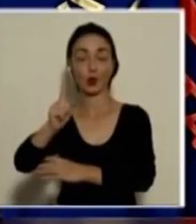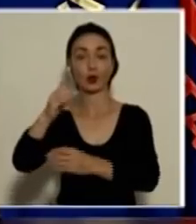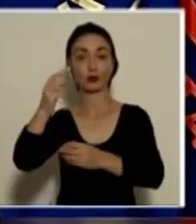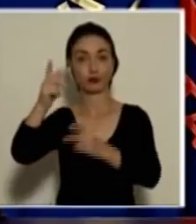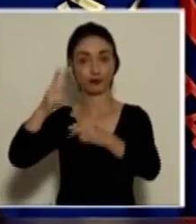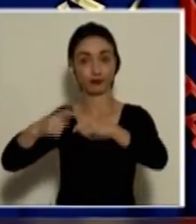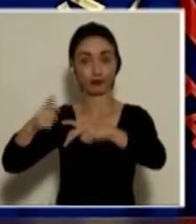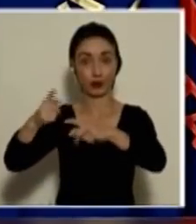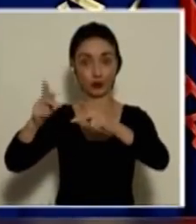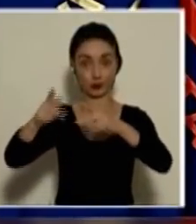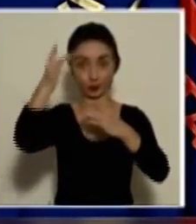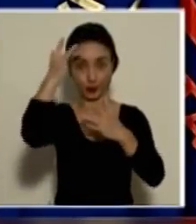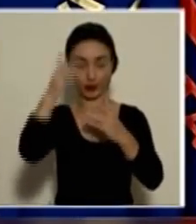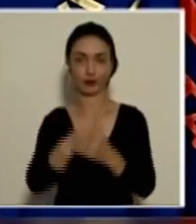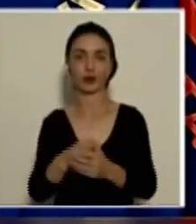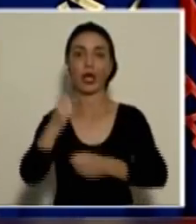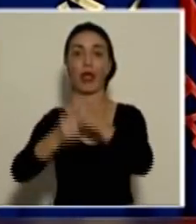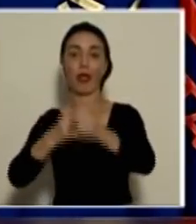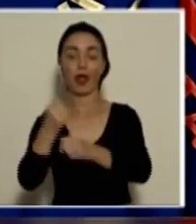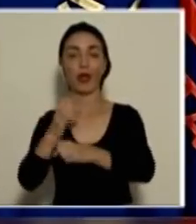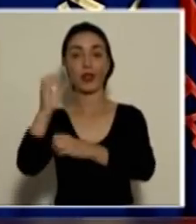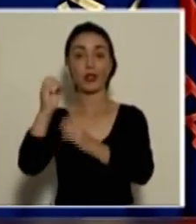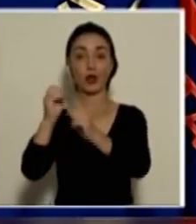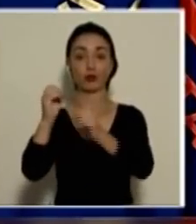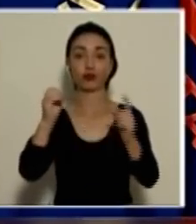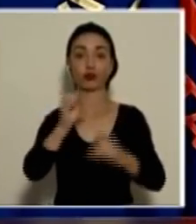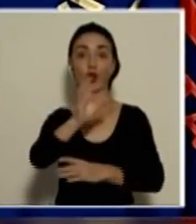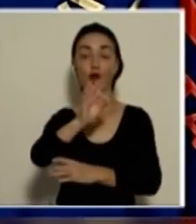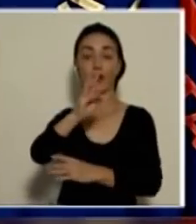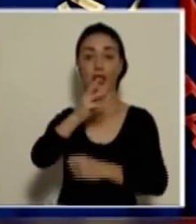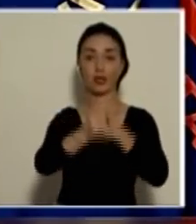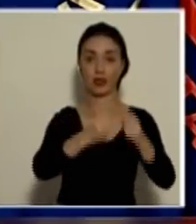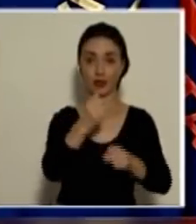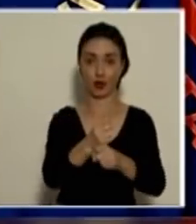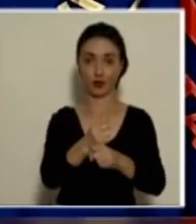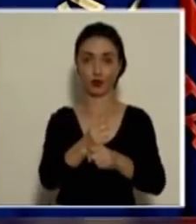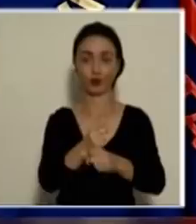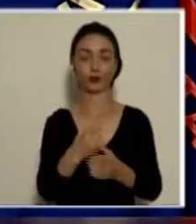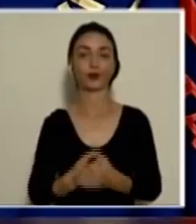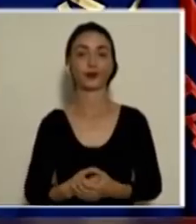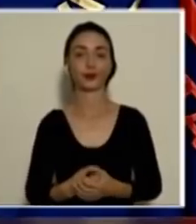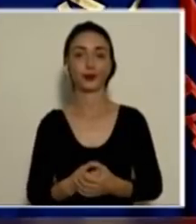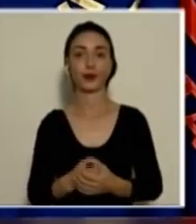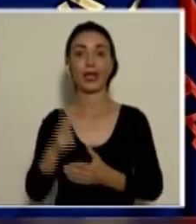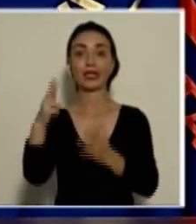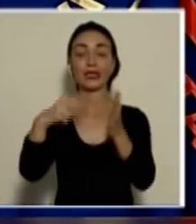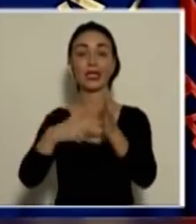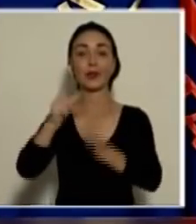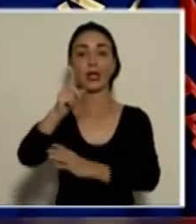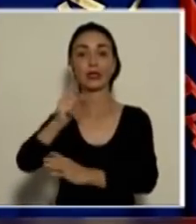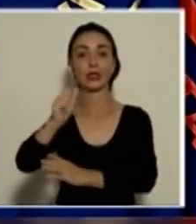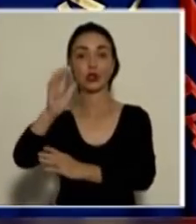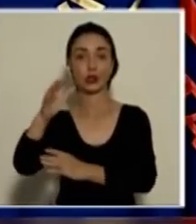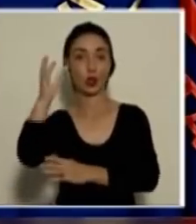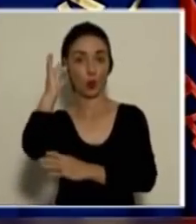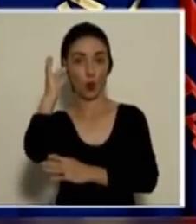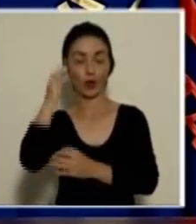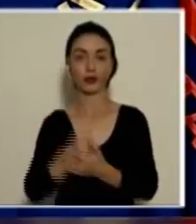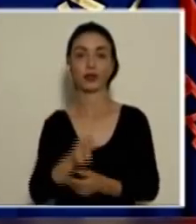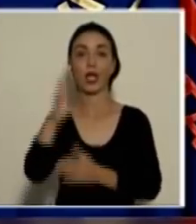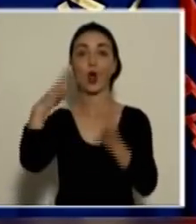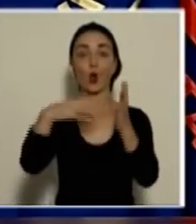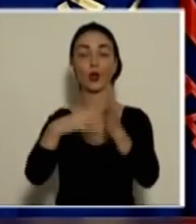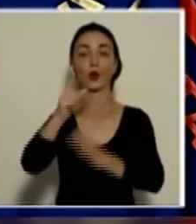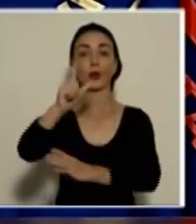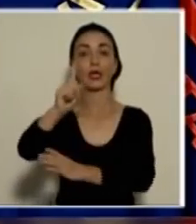confirmados, con un rango de edad de 0 a 96 años. Se trata de 3.105 mujeres y